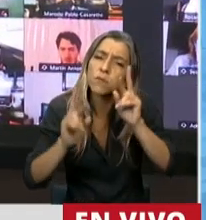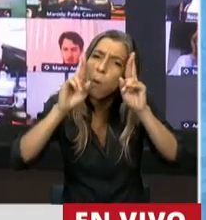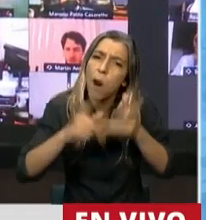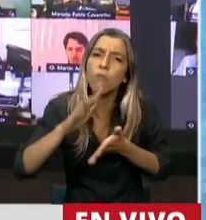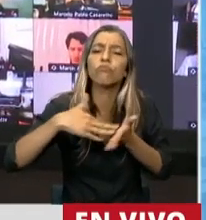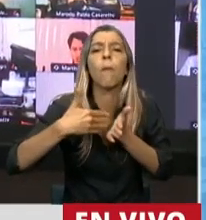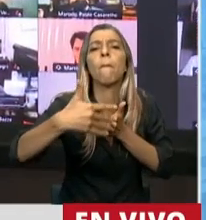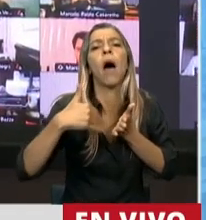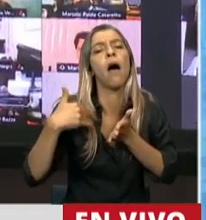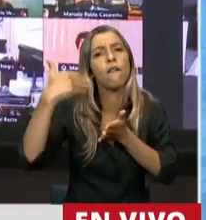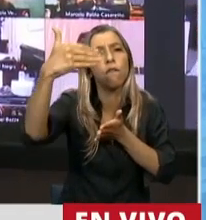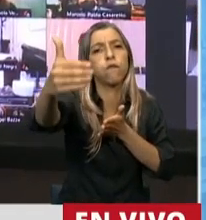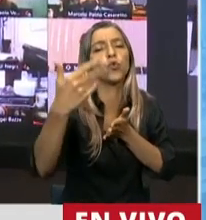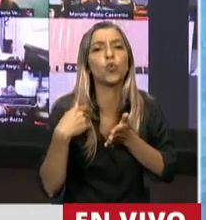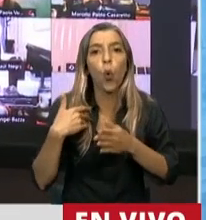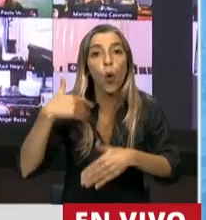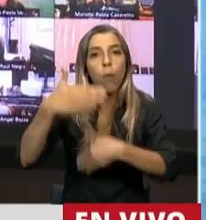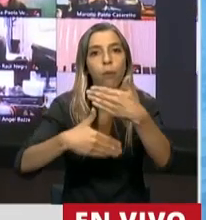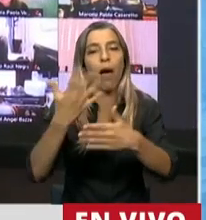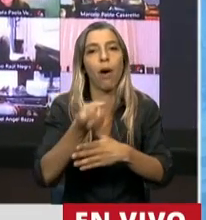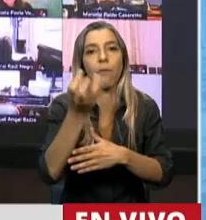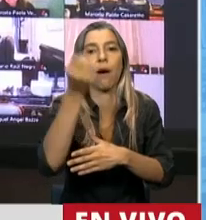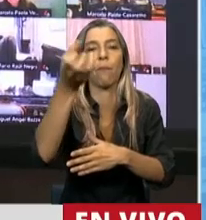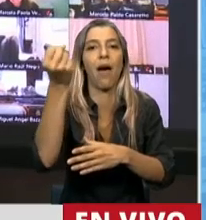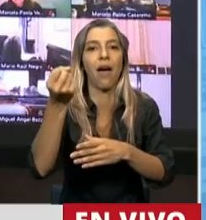tiempo resultados distintos a los que estamos obteniendo.